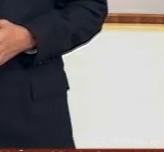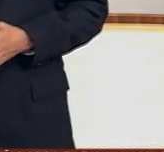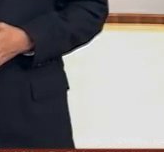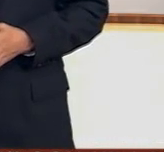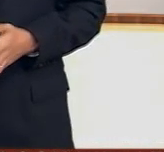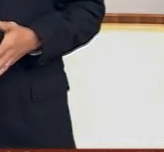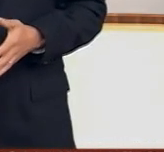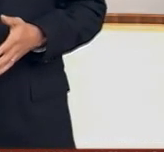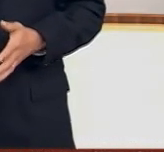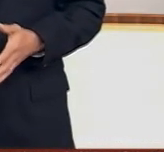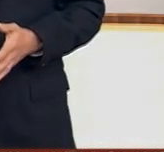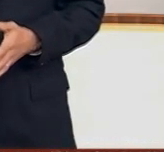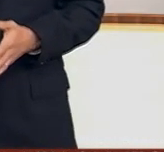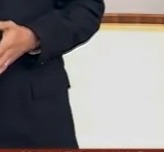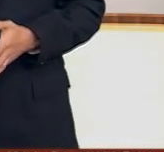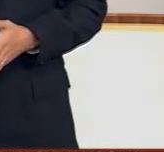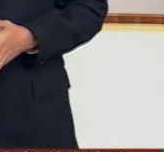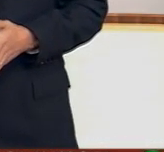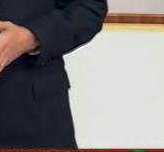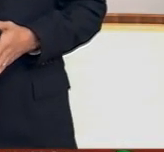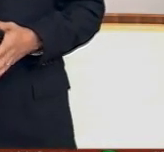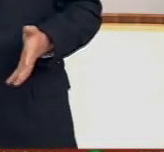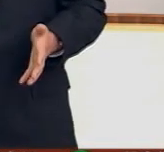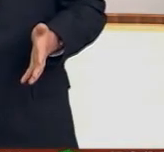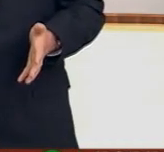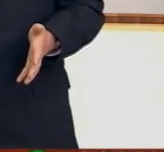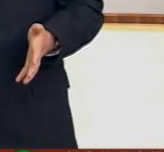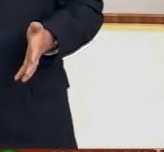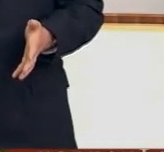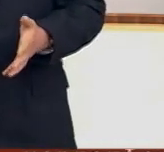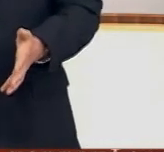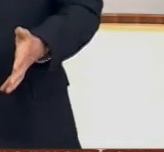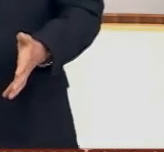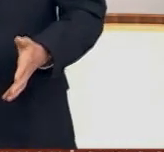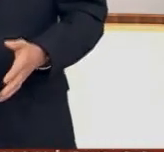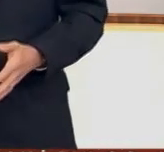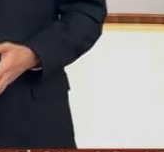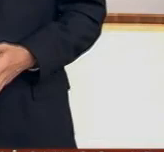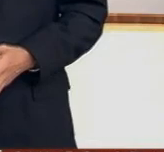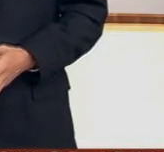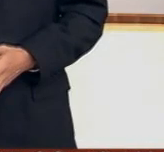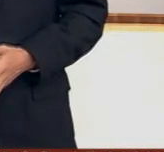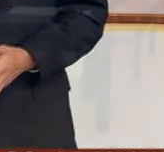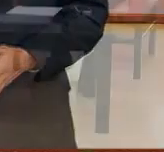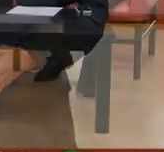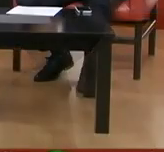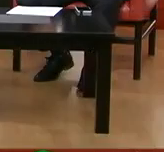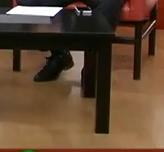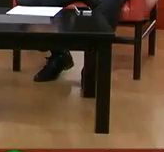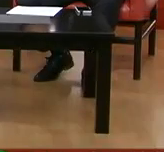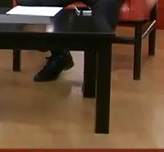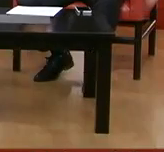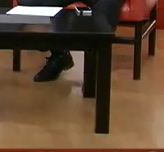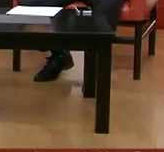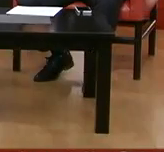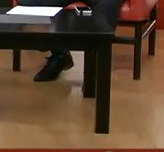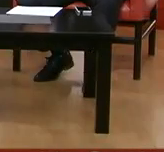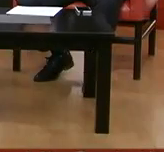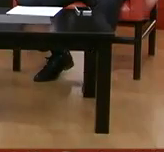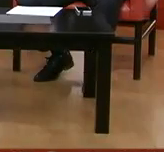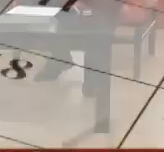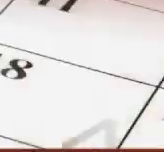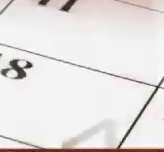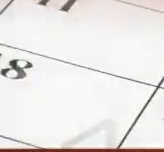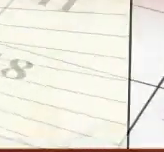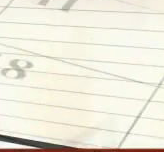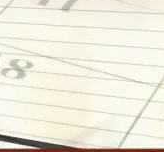ofrece su póliza. Aclare cualquier duda que tenga. Proteja su auto y conozca sus derechos. Y este lunes a las 11 horas,